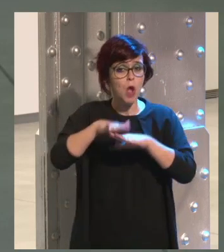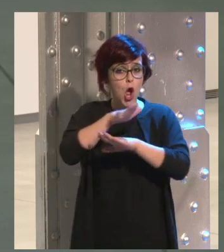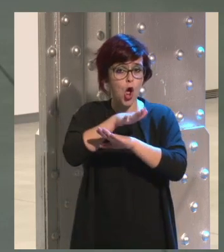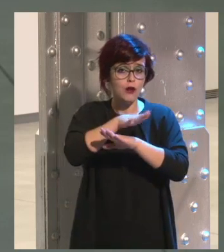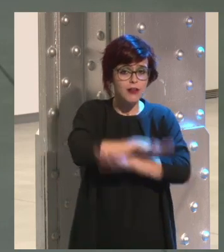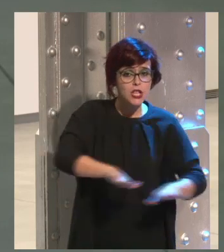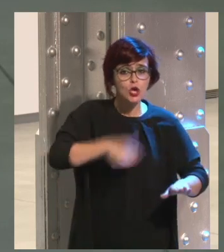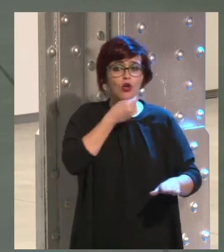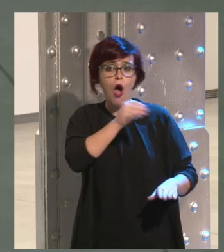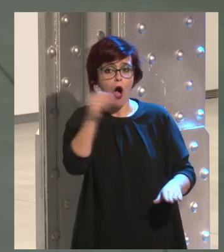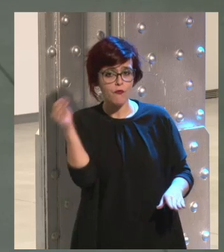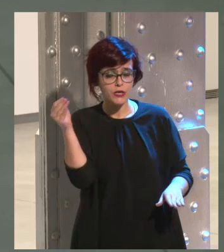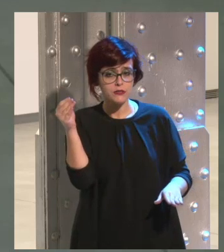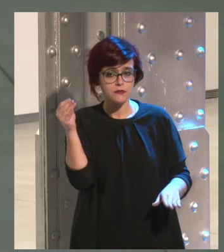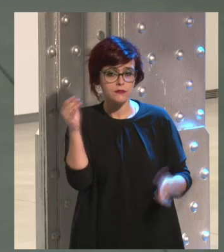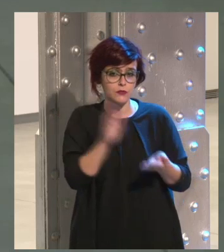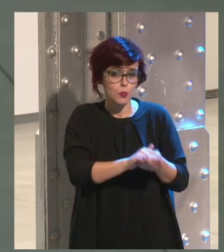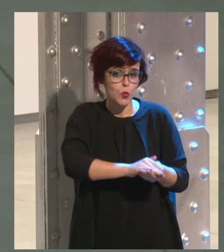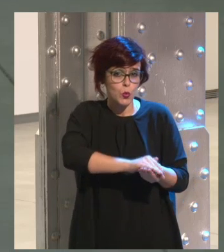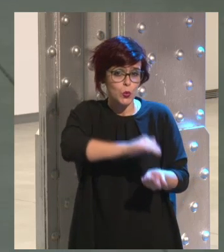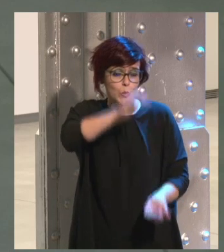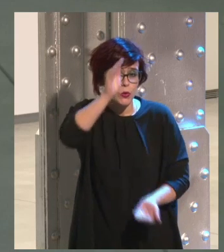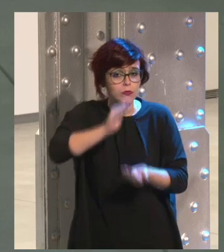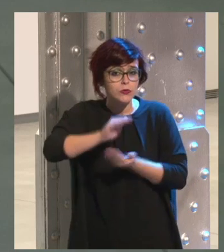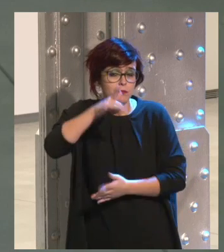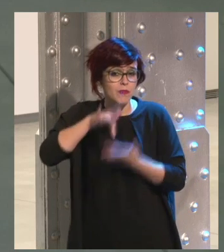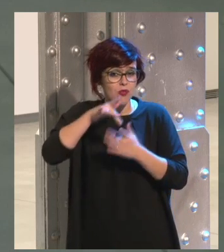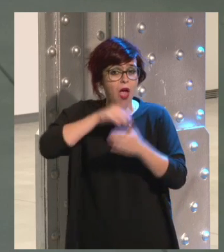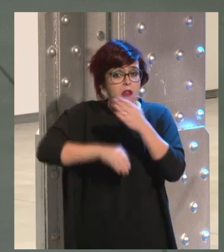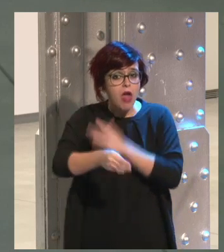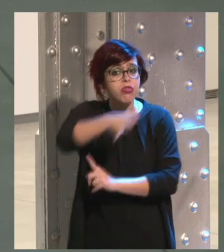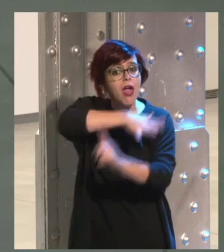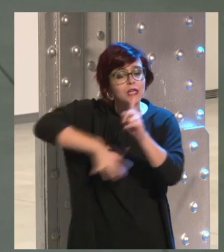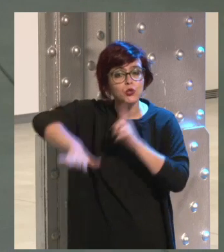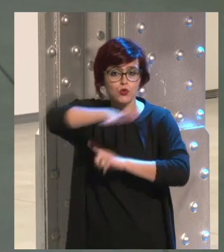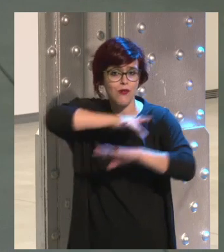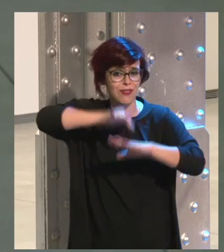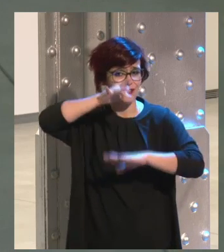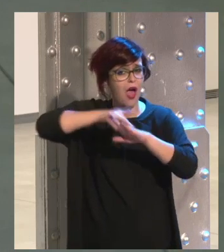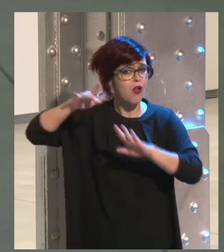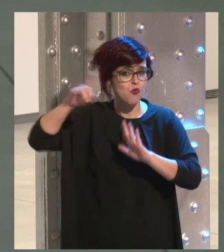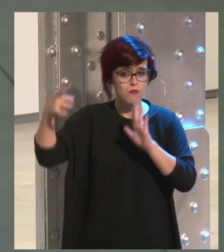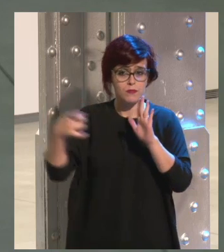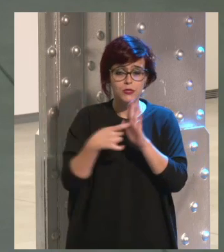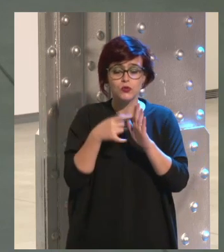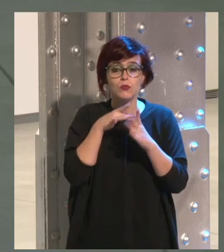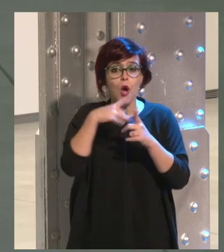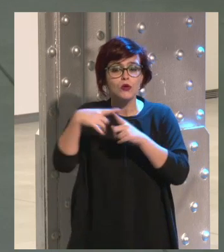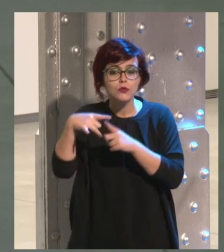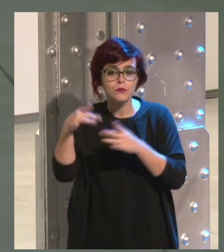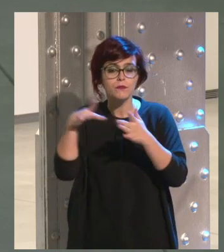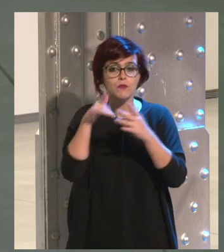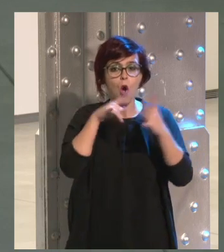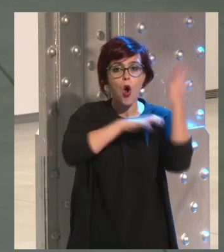y los jóvenes están creciendo y nacen ya en un entorno completamente digital con un montón de dispositivos